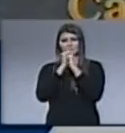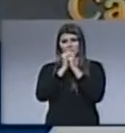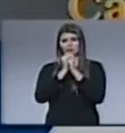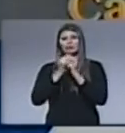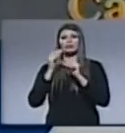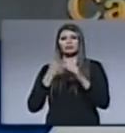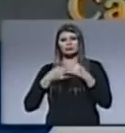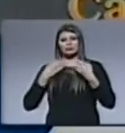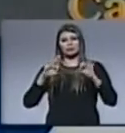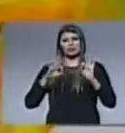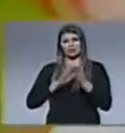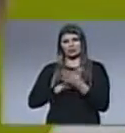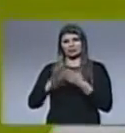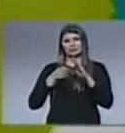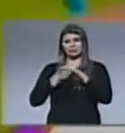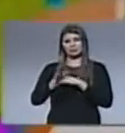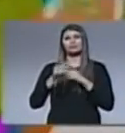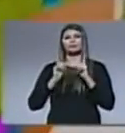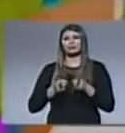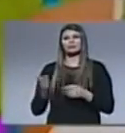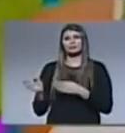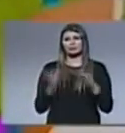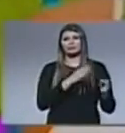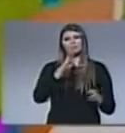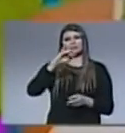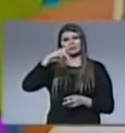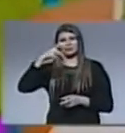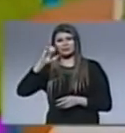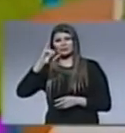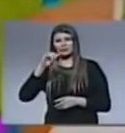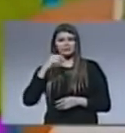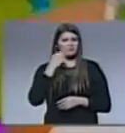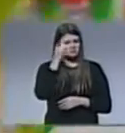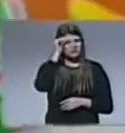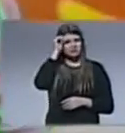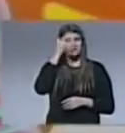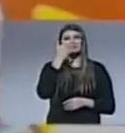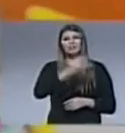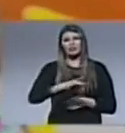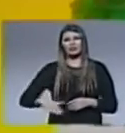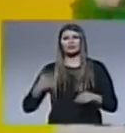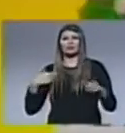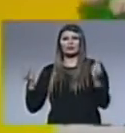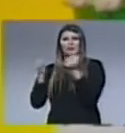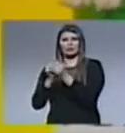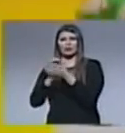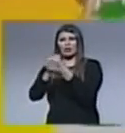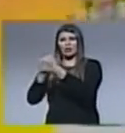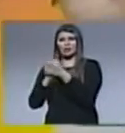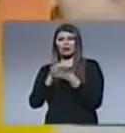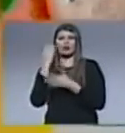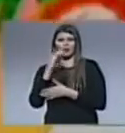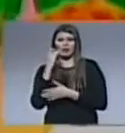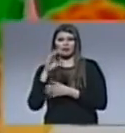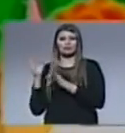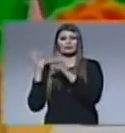entrada sin costo Viper de gira por Paraguay el nuevo mundo de Viper y sus amigos en el mes de agosto